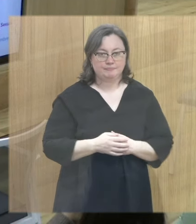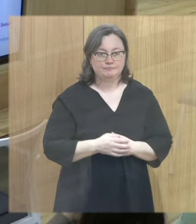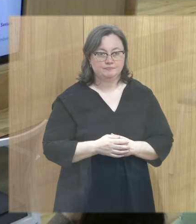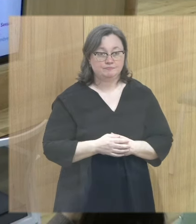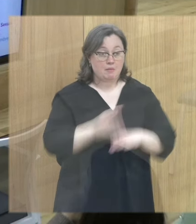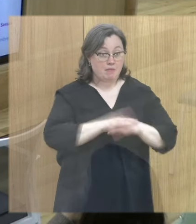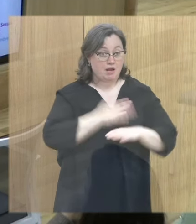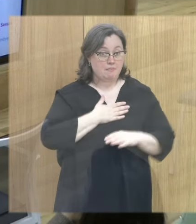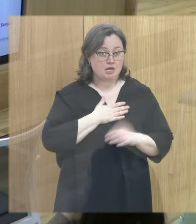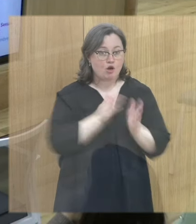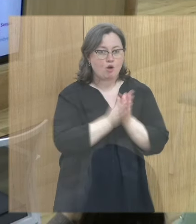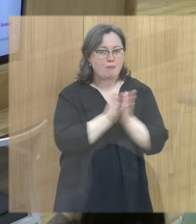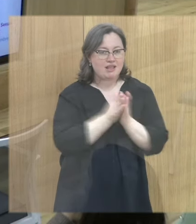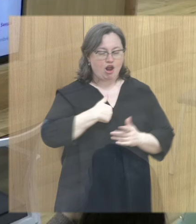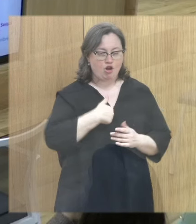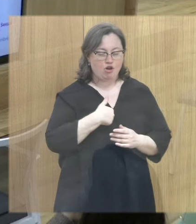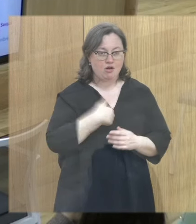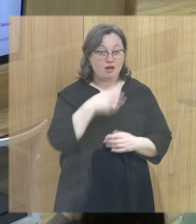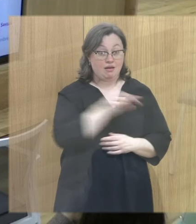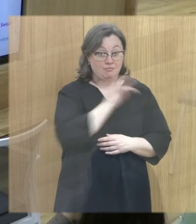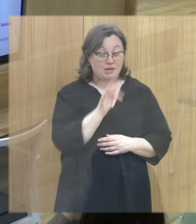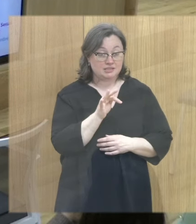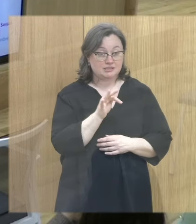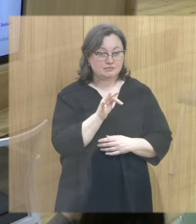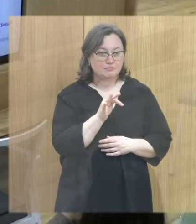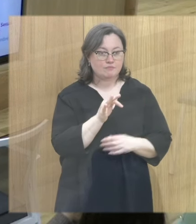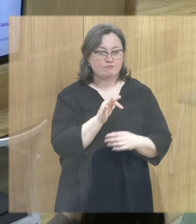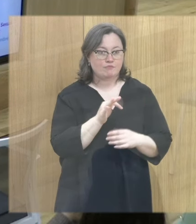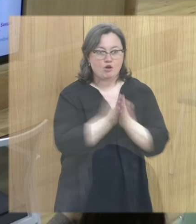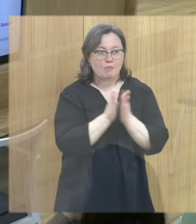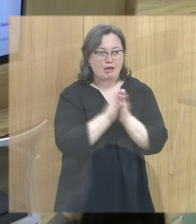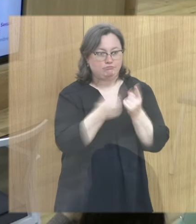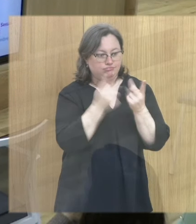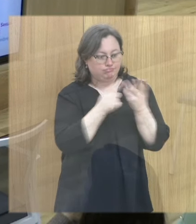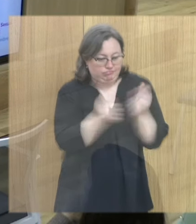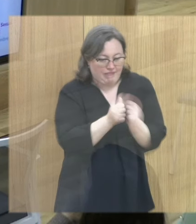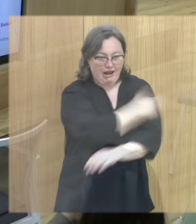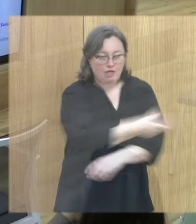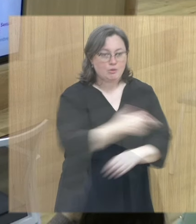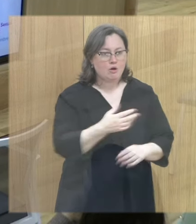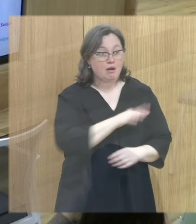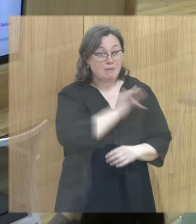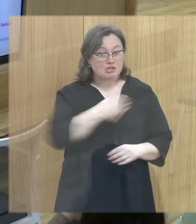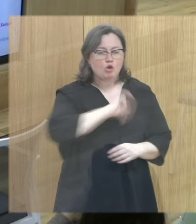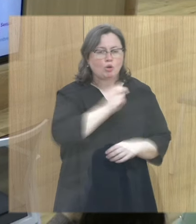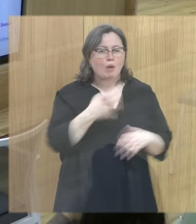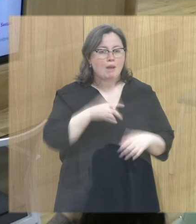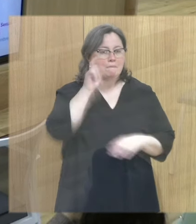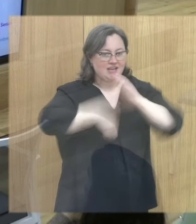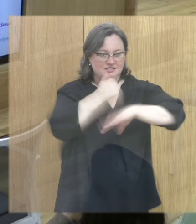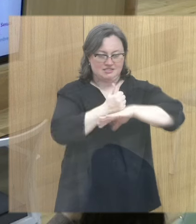Para mí, además de compañera de todas estas cosas, para mí siempre ha sido una maestra, siempre se lo digo